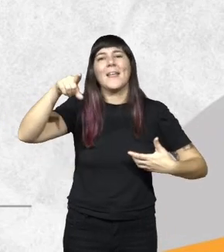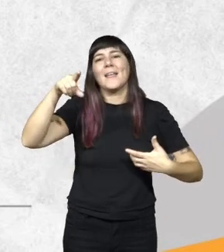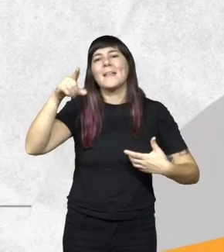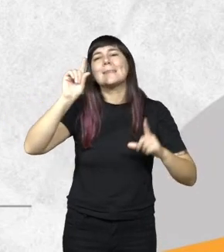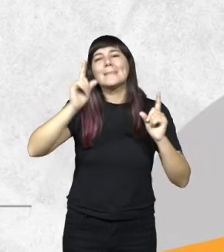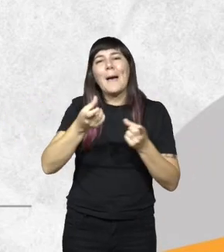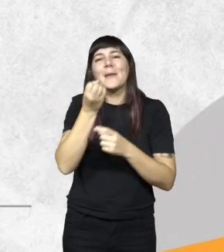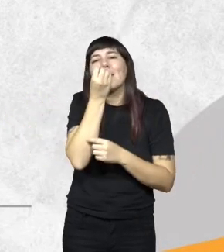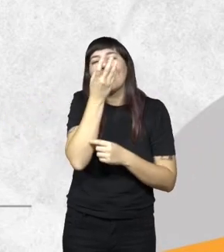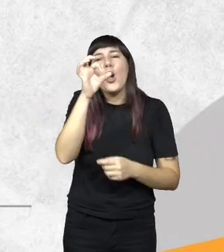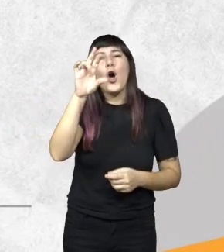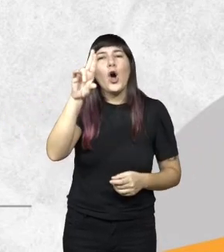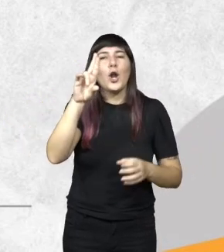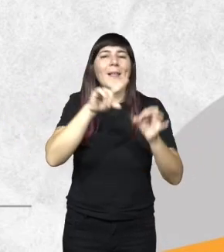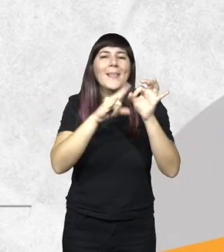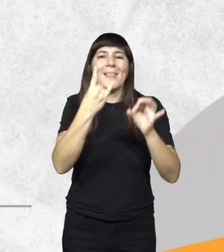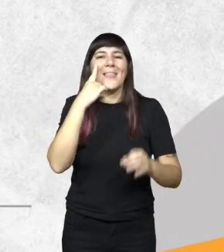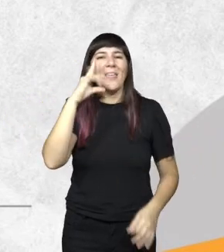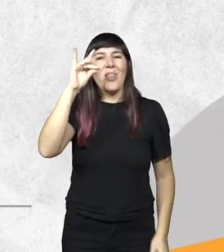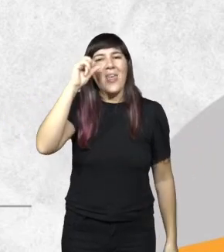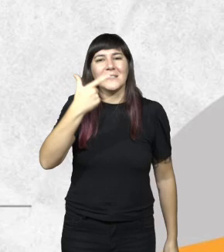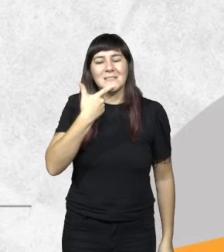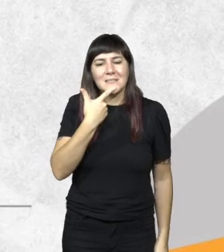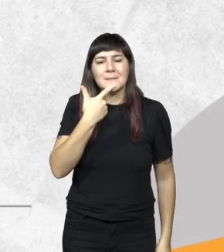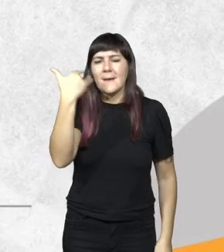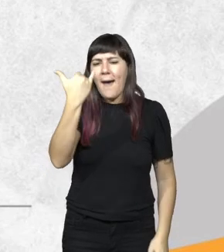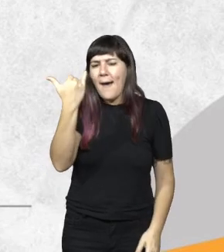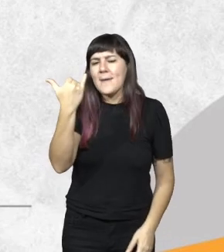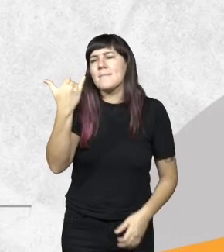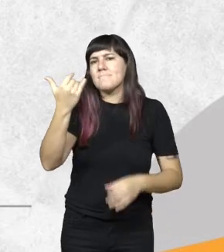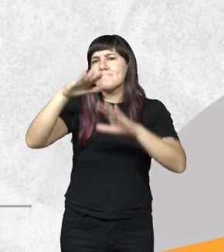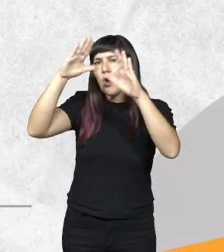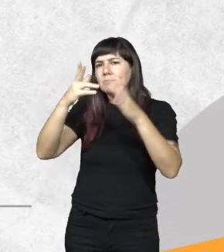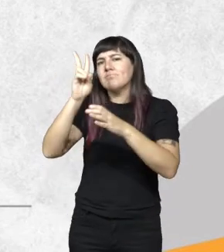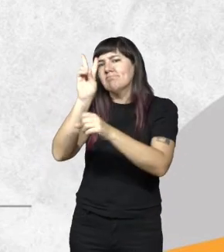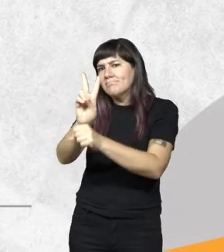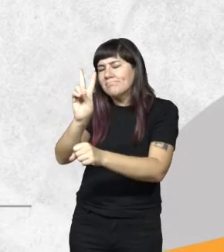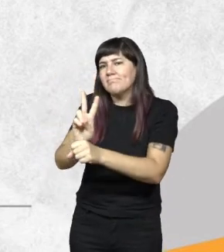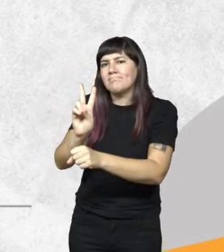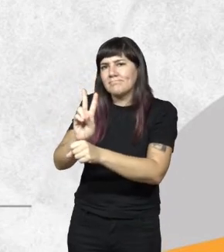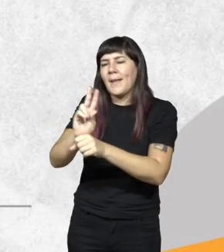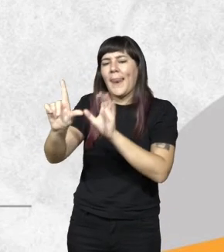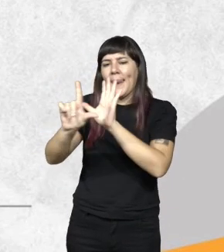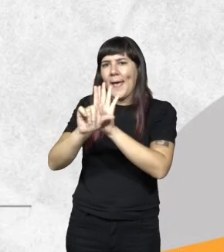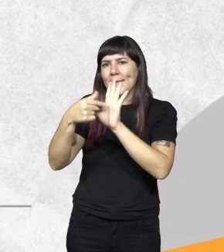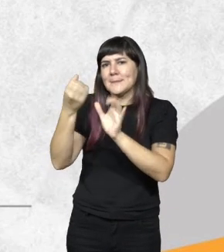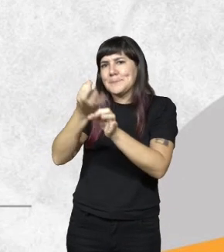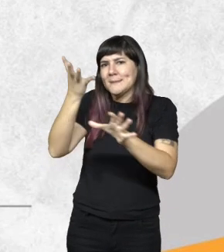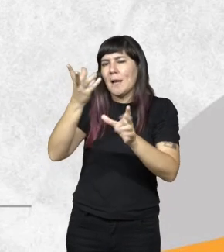orquídeas tienen todos esos monumentos naturales tienen un grado de protección por ley especial